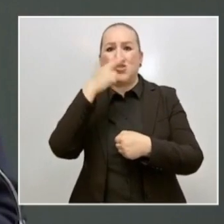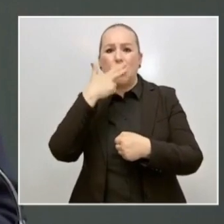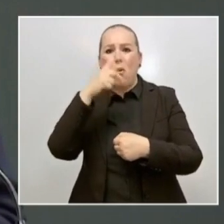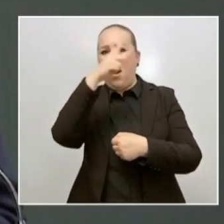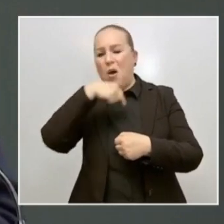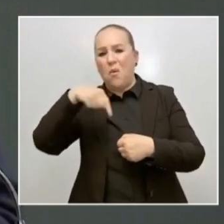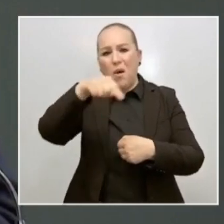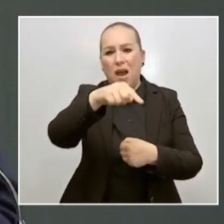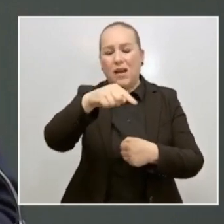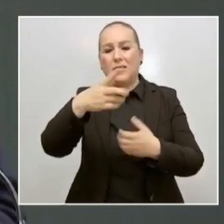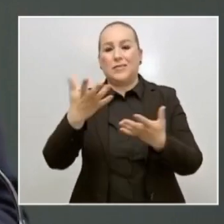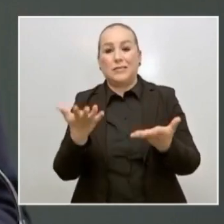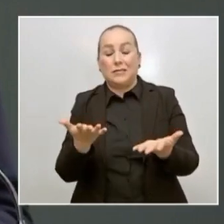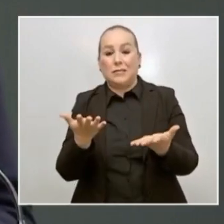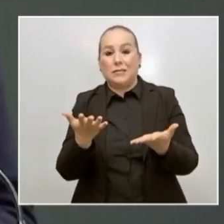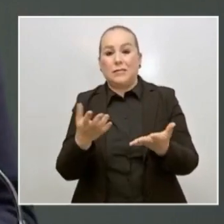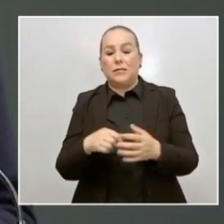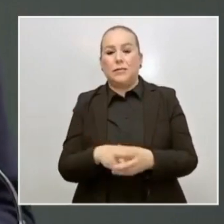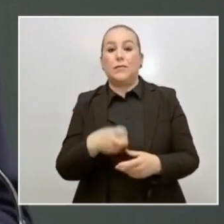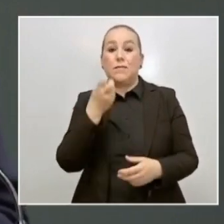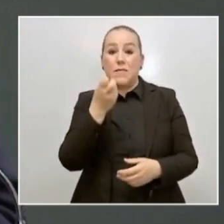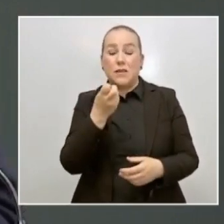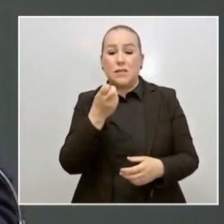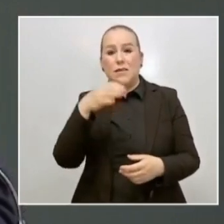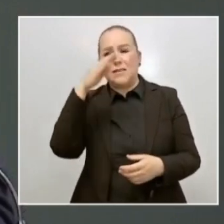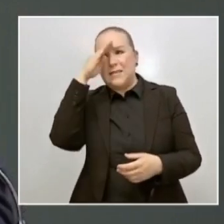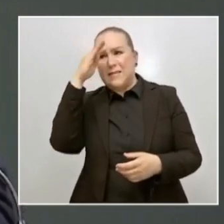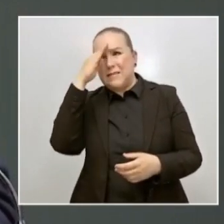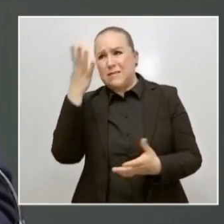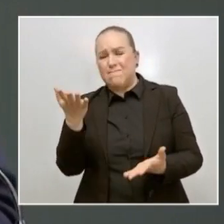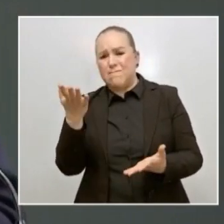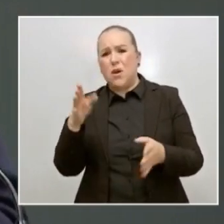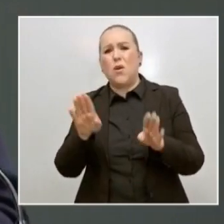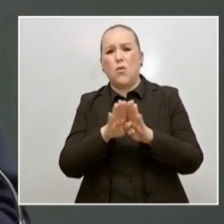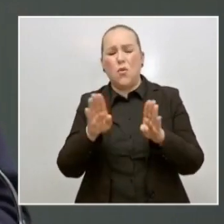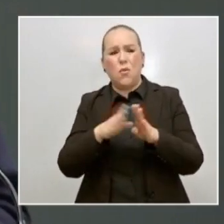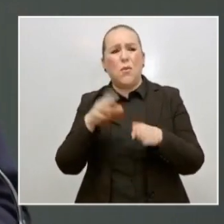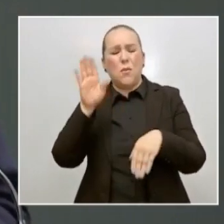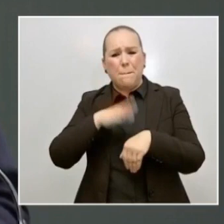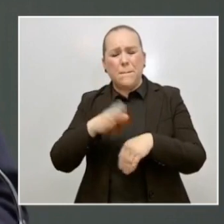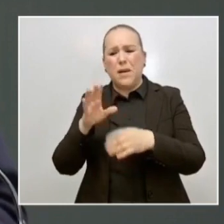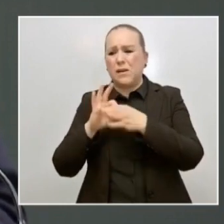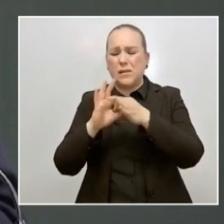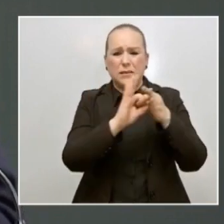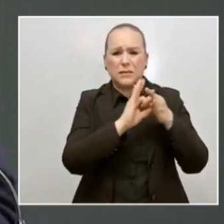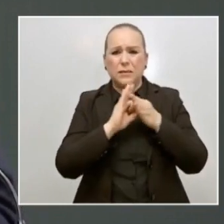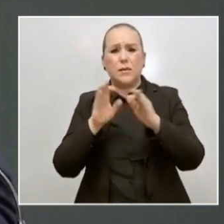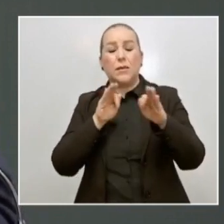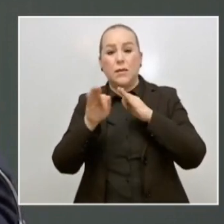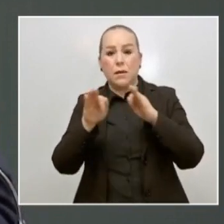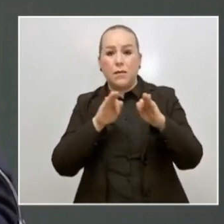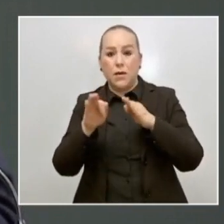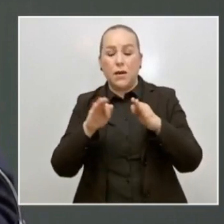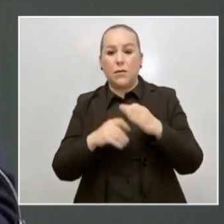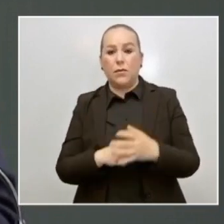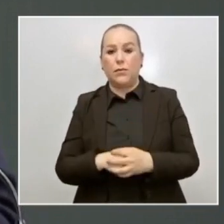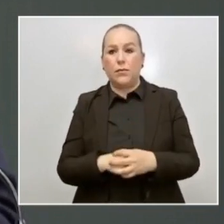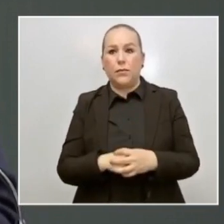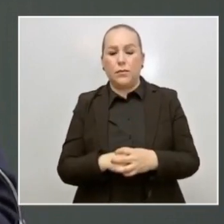Y ello nos impone a todos una colaboración más estrecha. Nos preocupa sobre todo